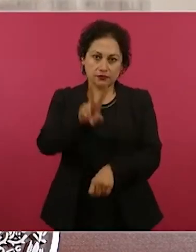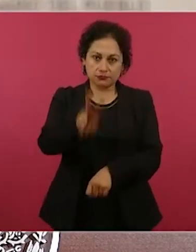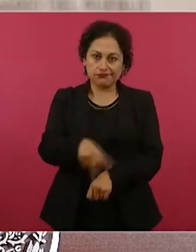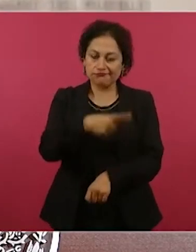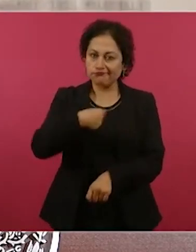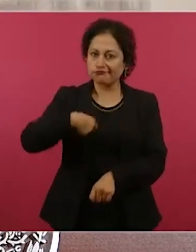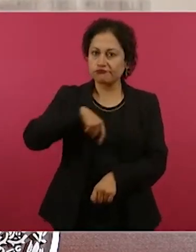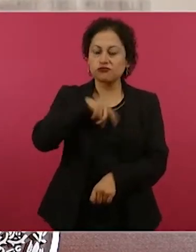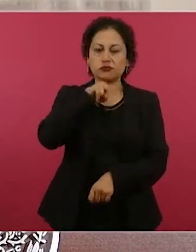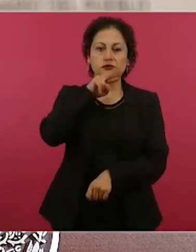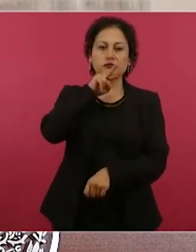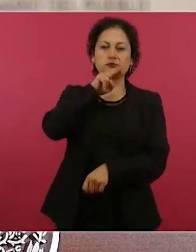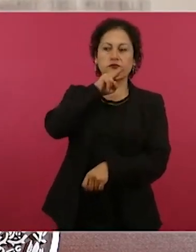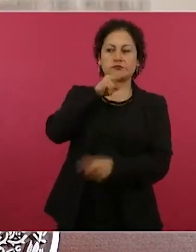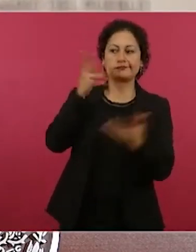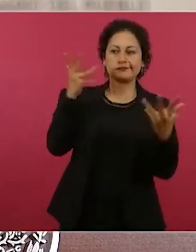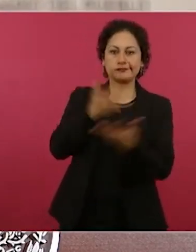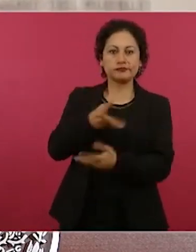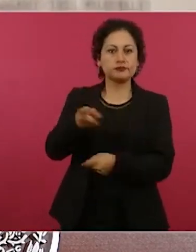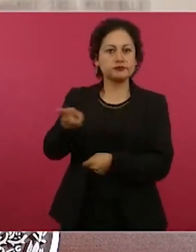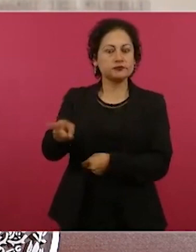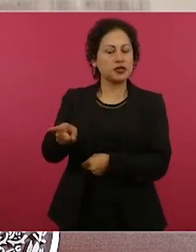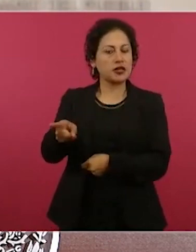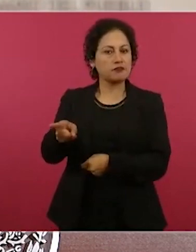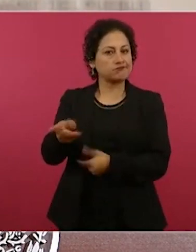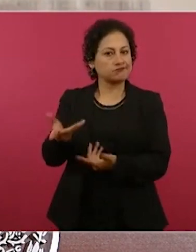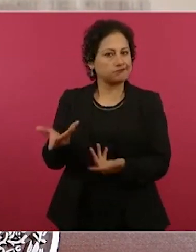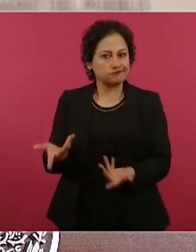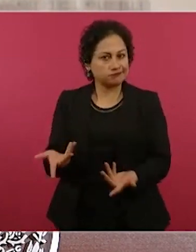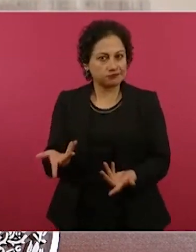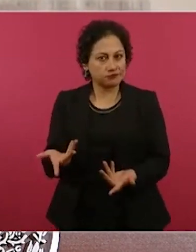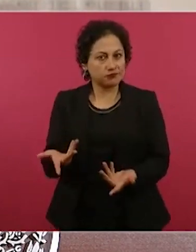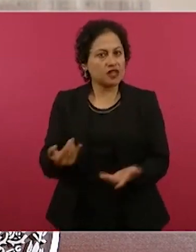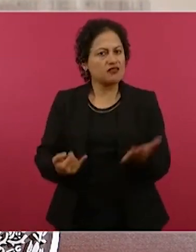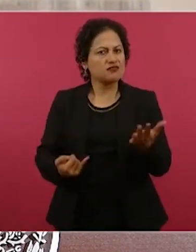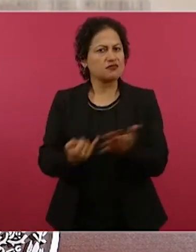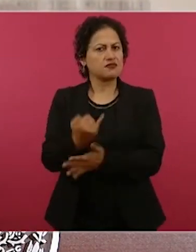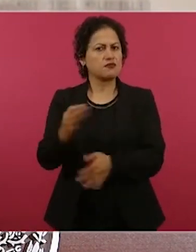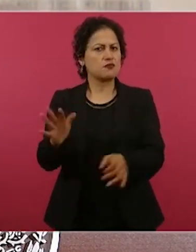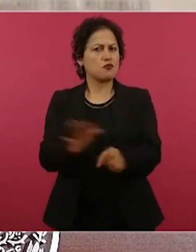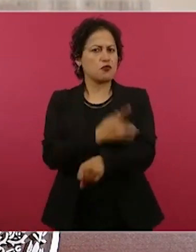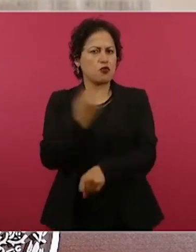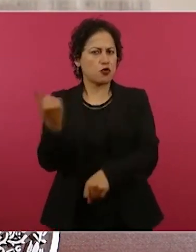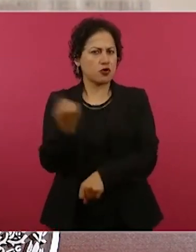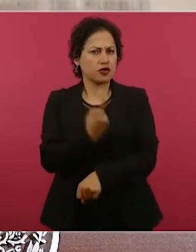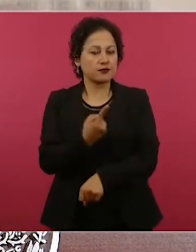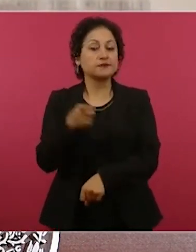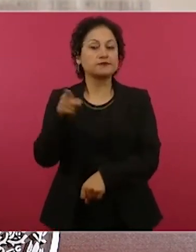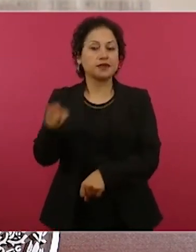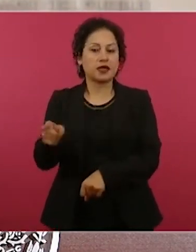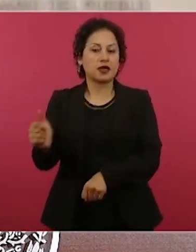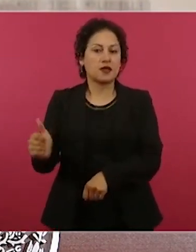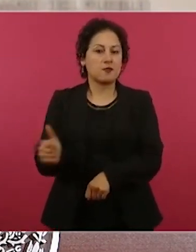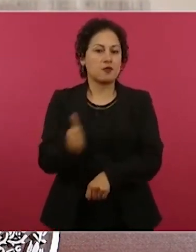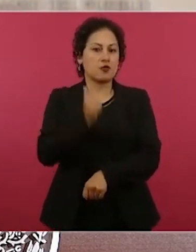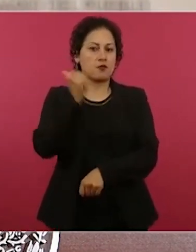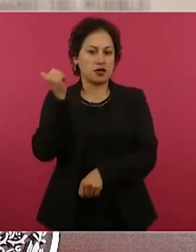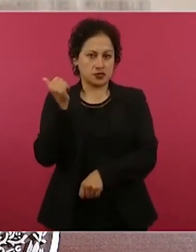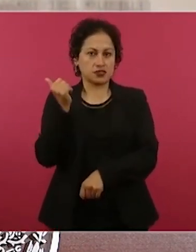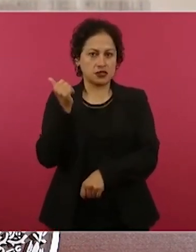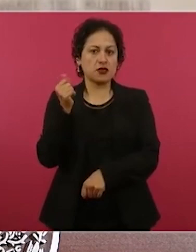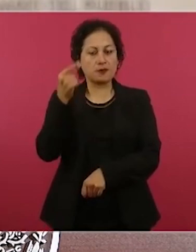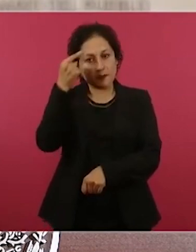está extralimitando de sus facultades y no solo eso, sino que aprovechándose de un amparo se toman decisiones que